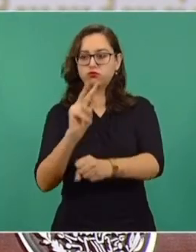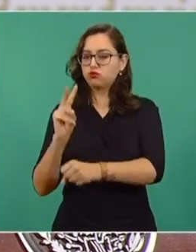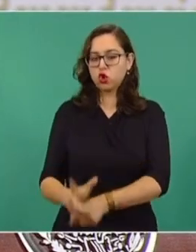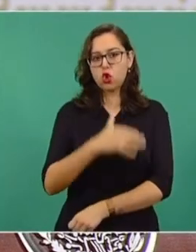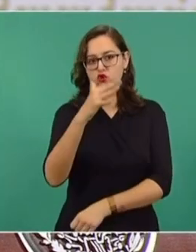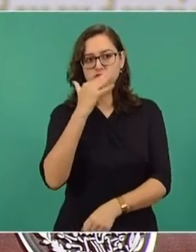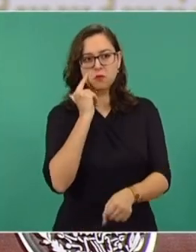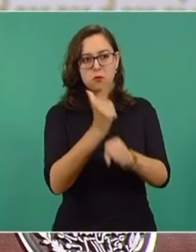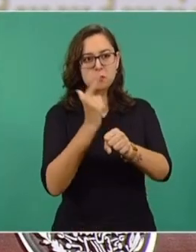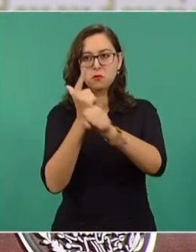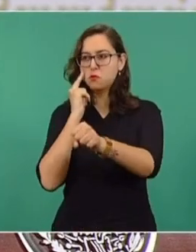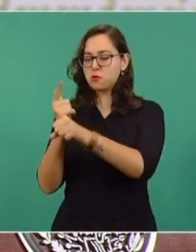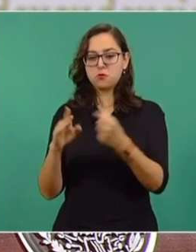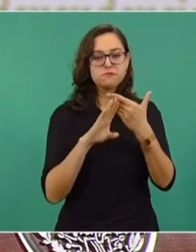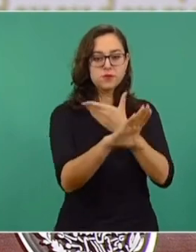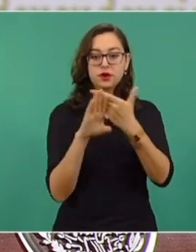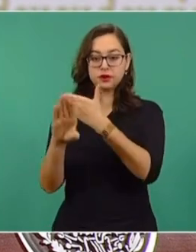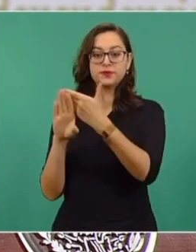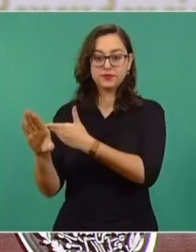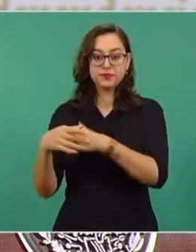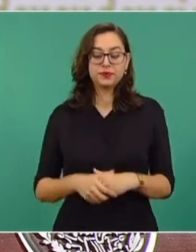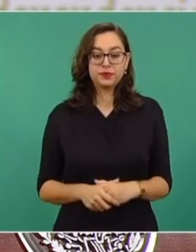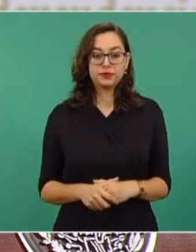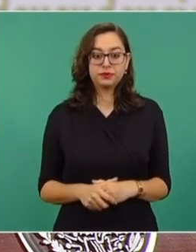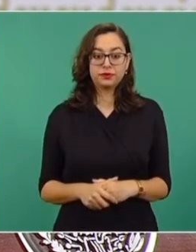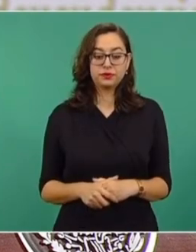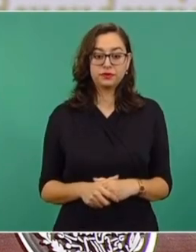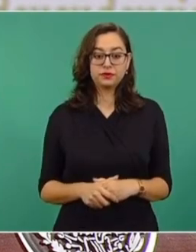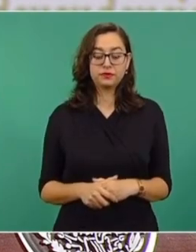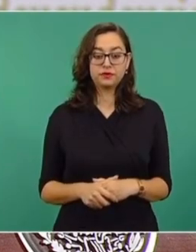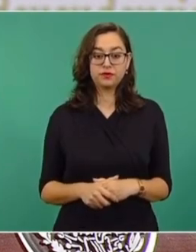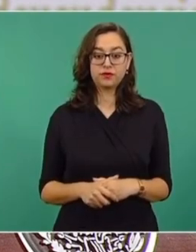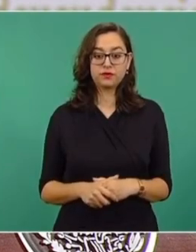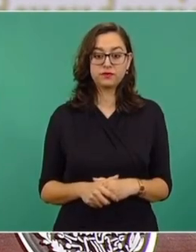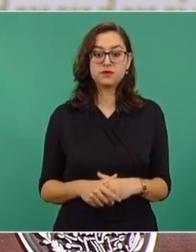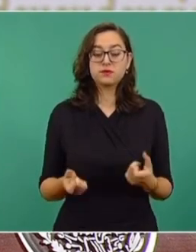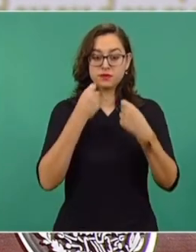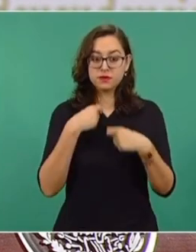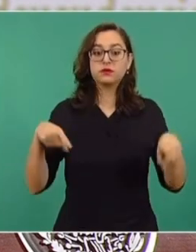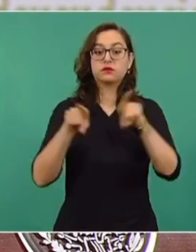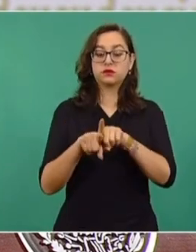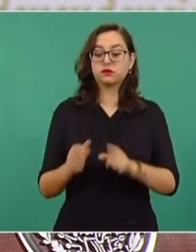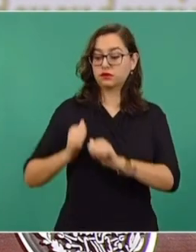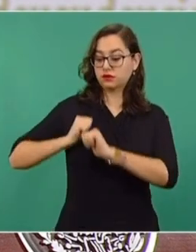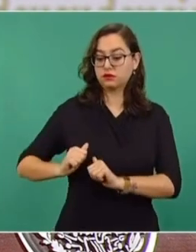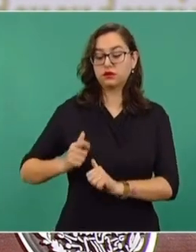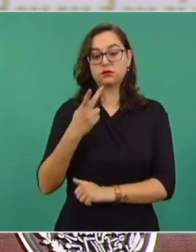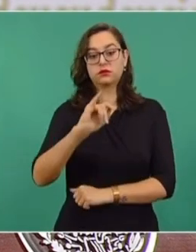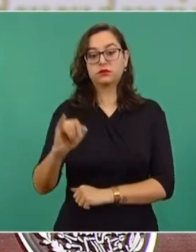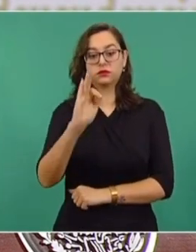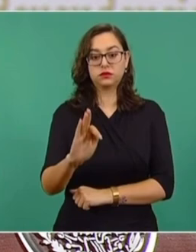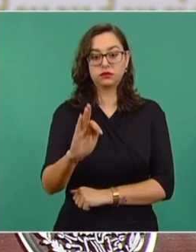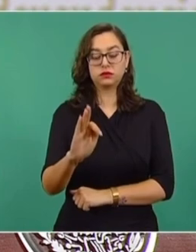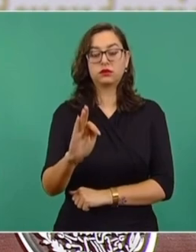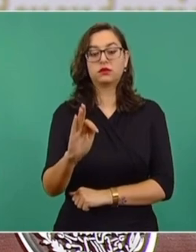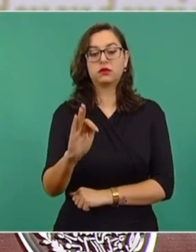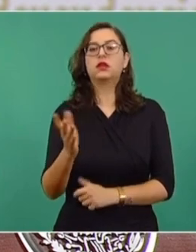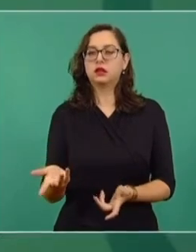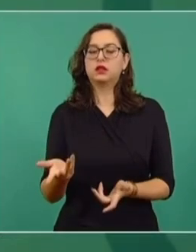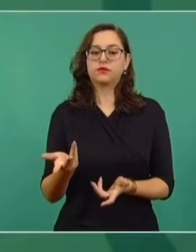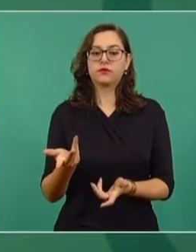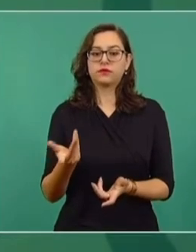no haya corrupción. Y lo mismo en el Poder Judicial, más que nada en el Ejecutivo, pero